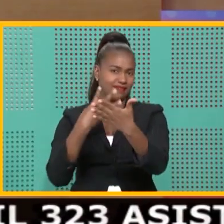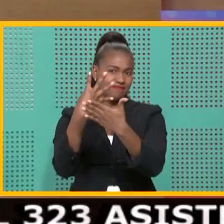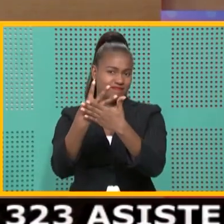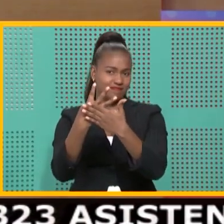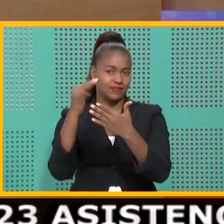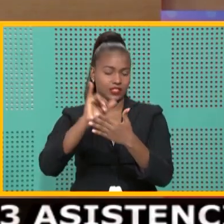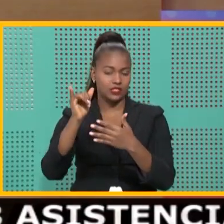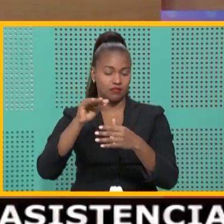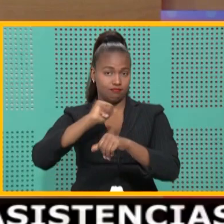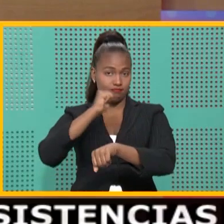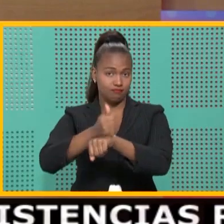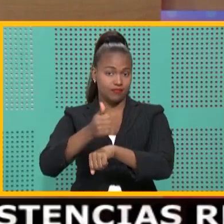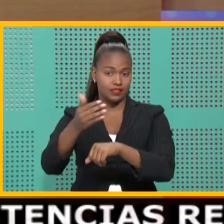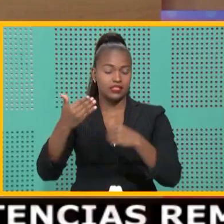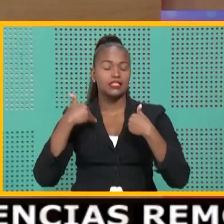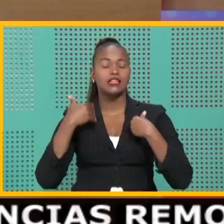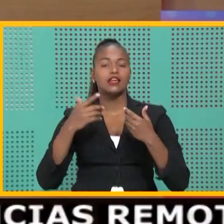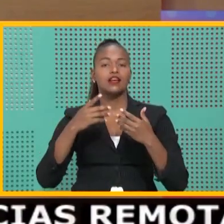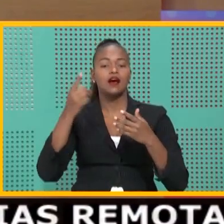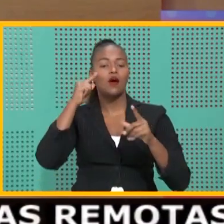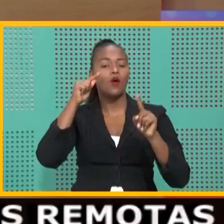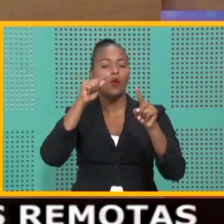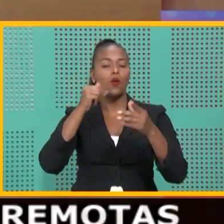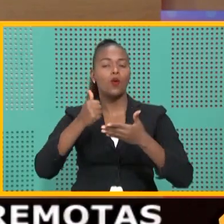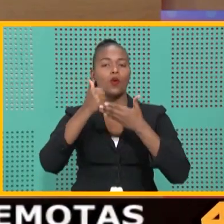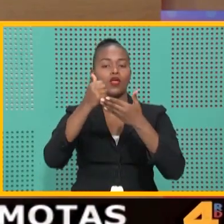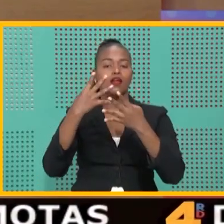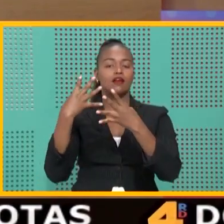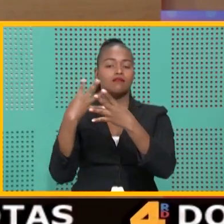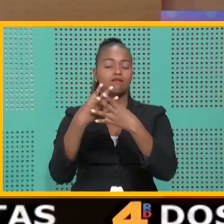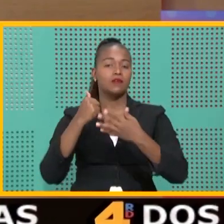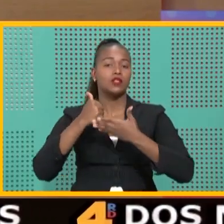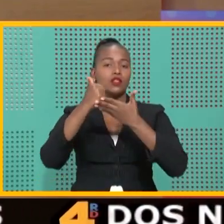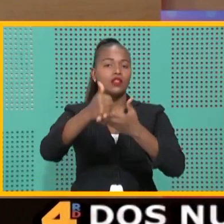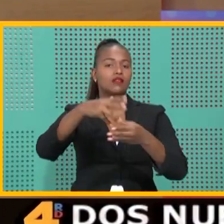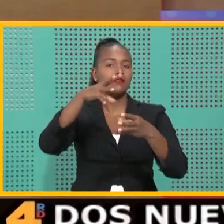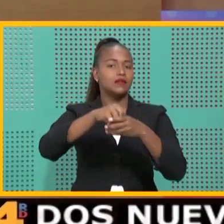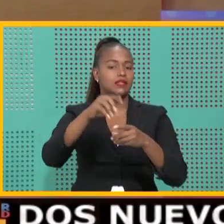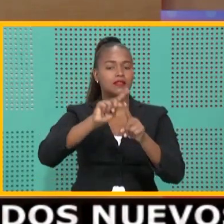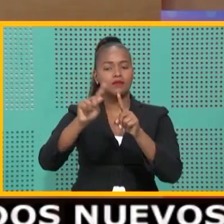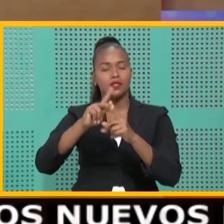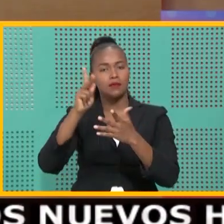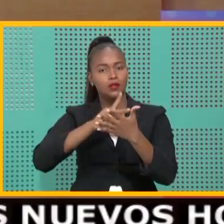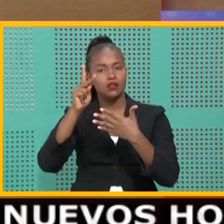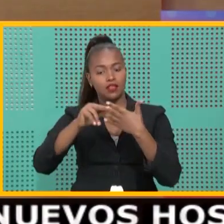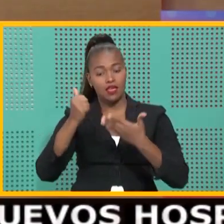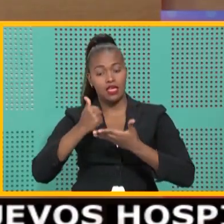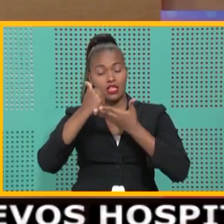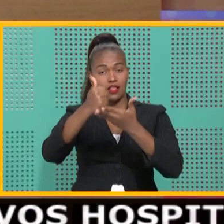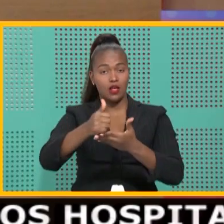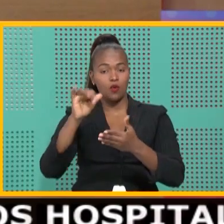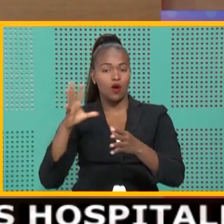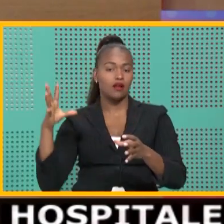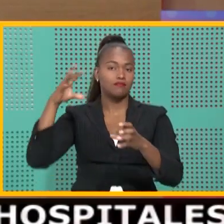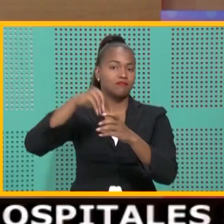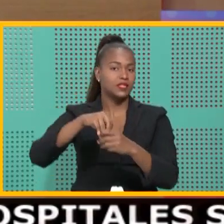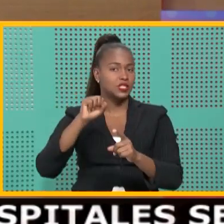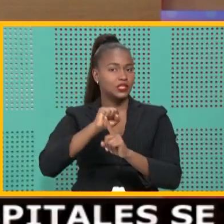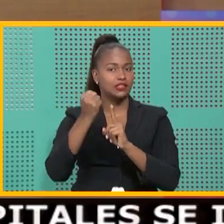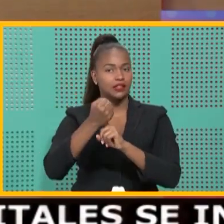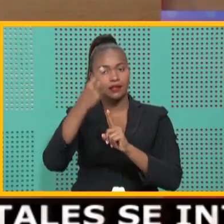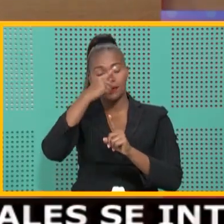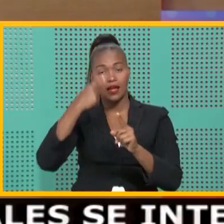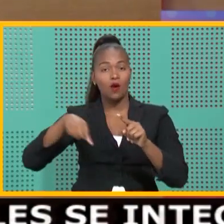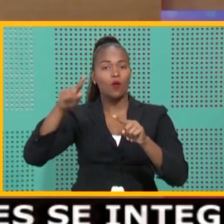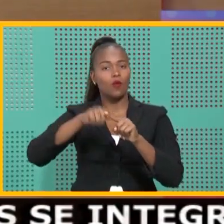corrección y rehabilitación del modelo de gestión penitenciaria como parte de esto de los programas de rehabilitación y reinserción social para